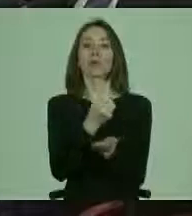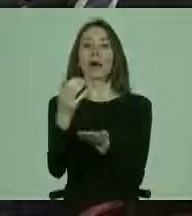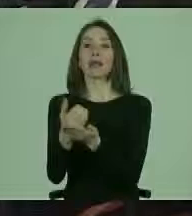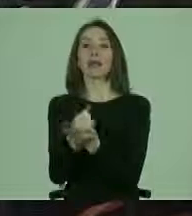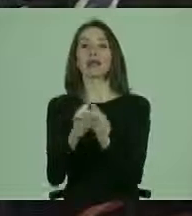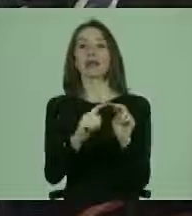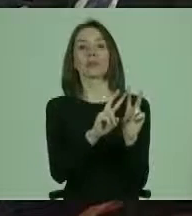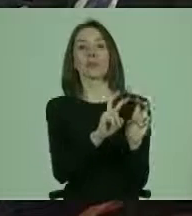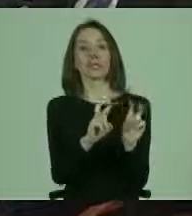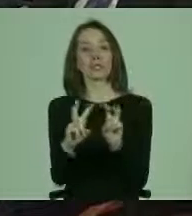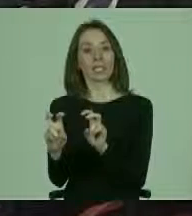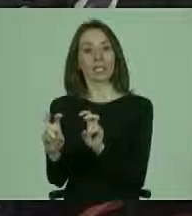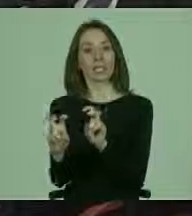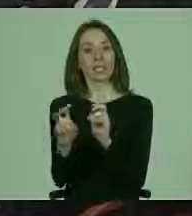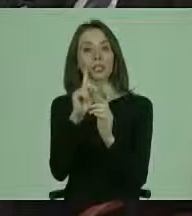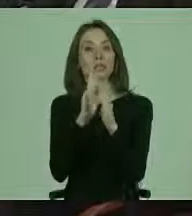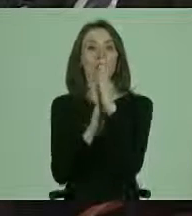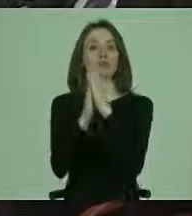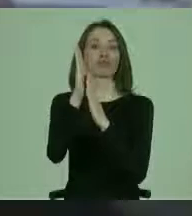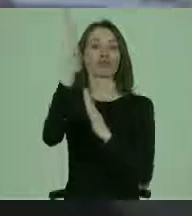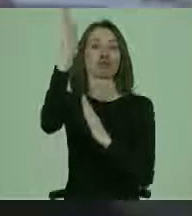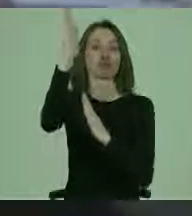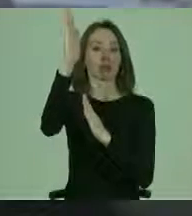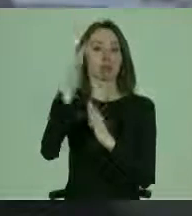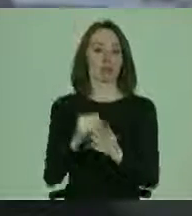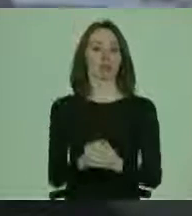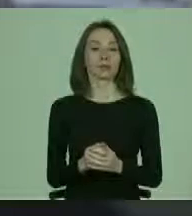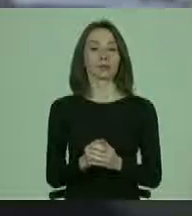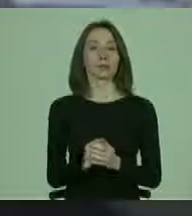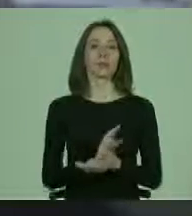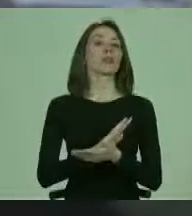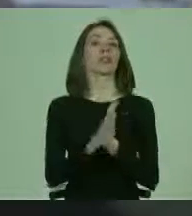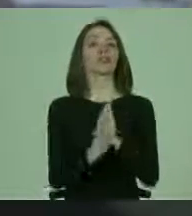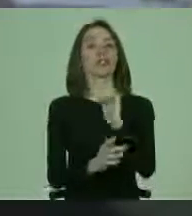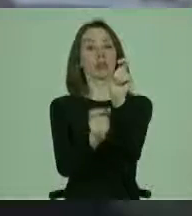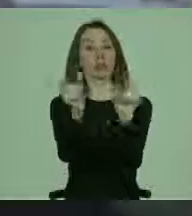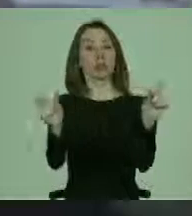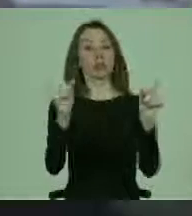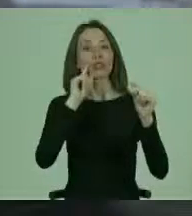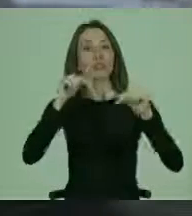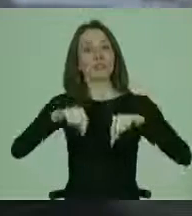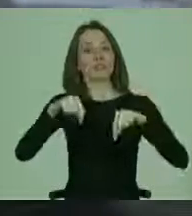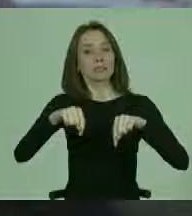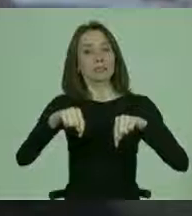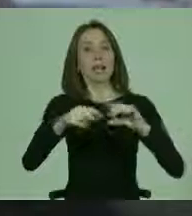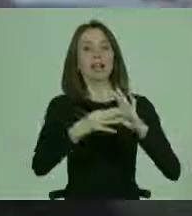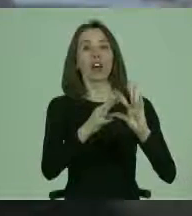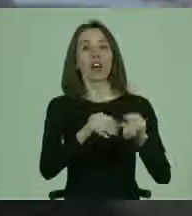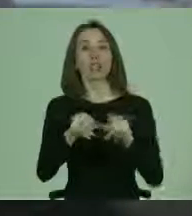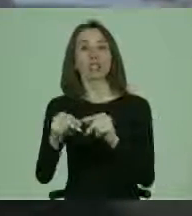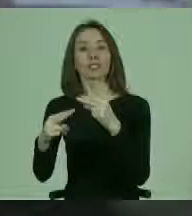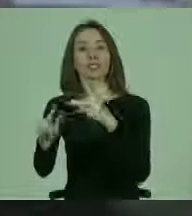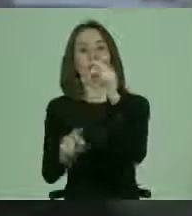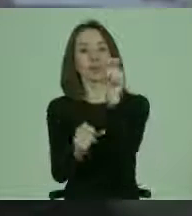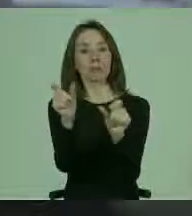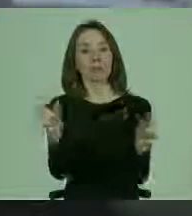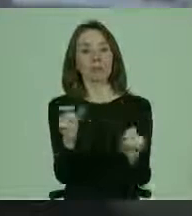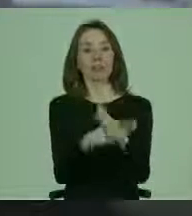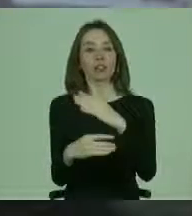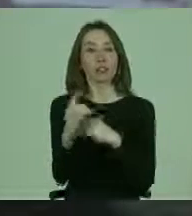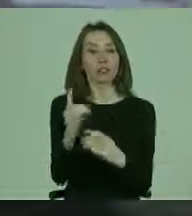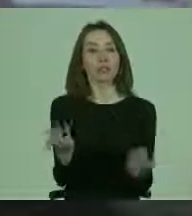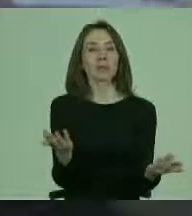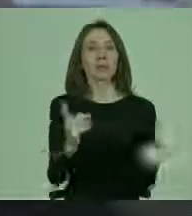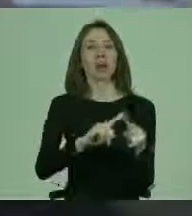distintos temas en la vanguardia. Y desde luego a todo el público presente, a las organizaciones de personas con discapacidad,